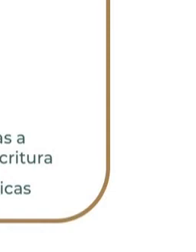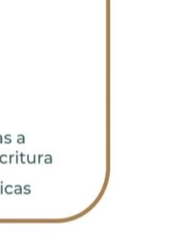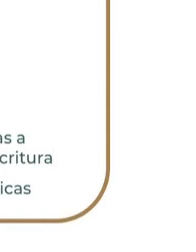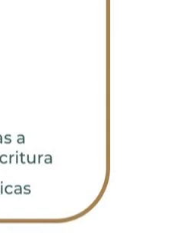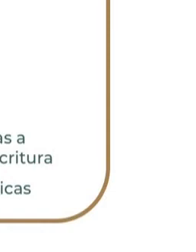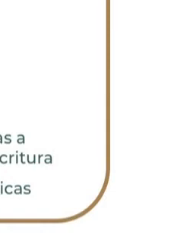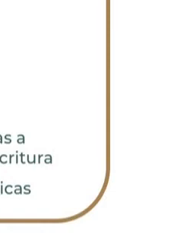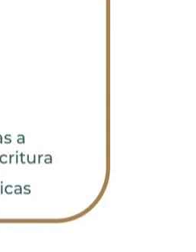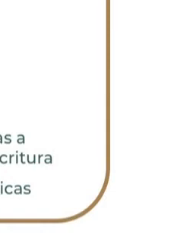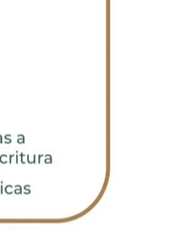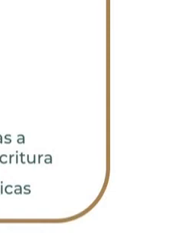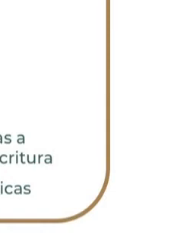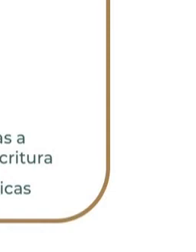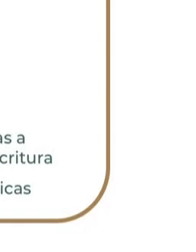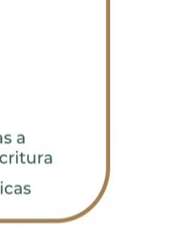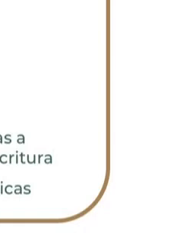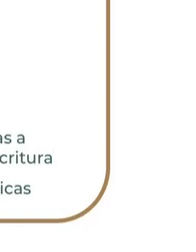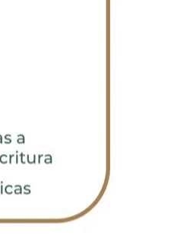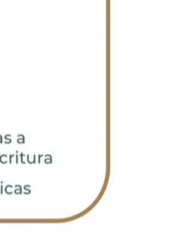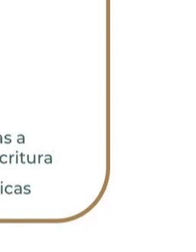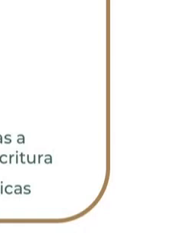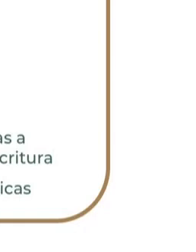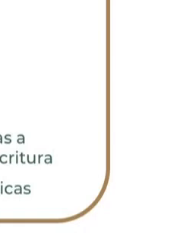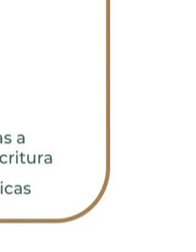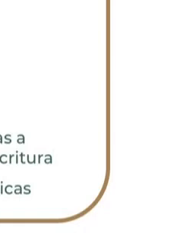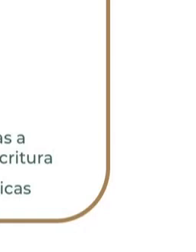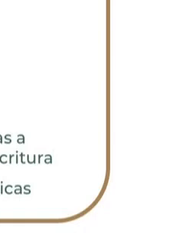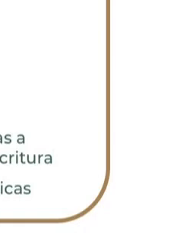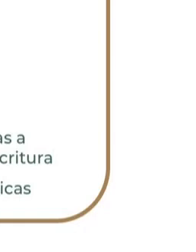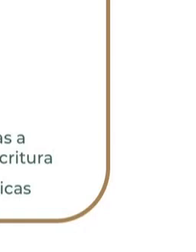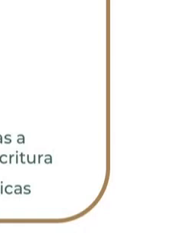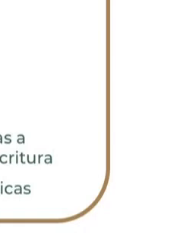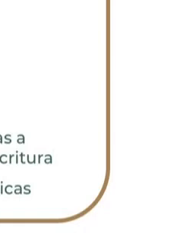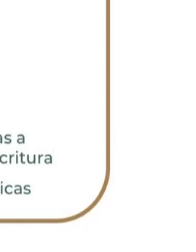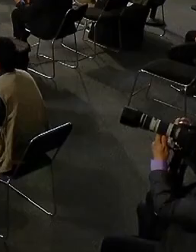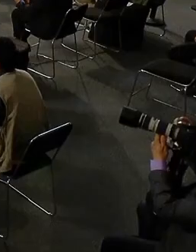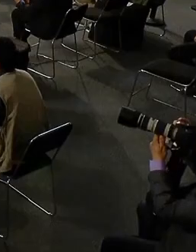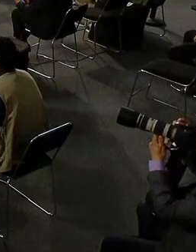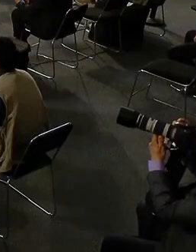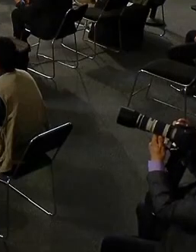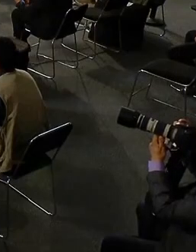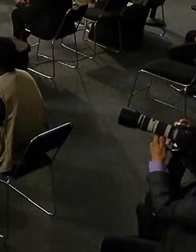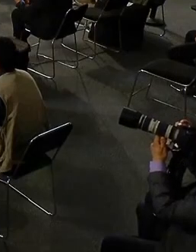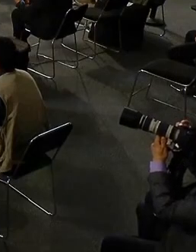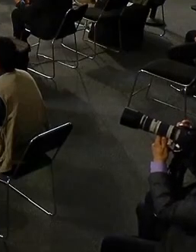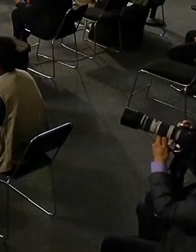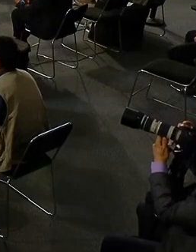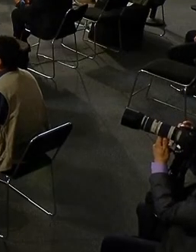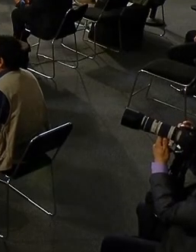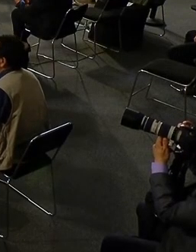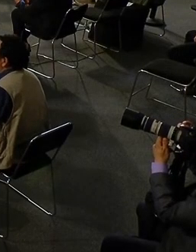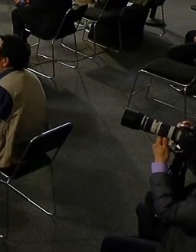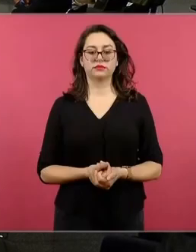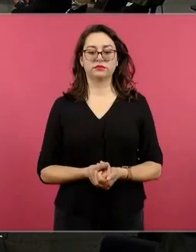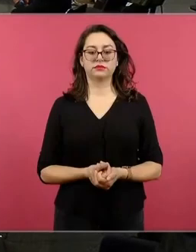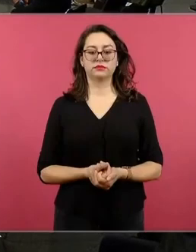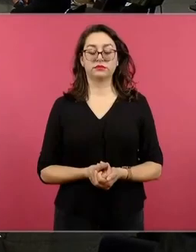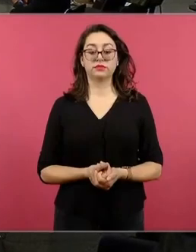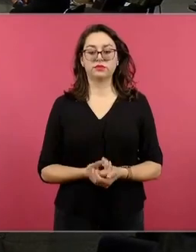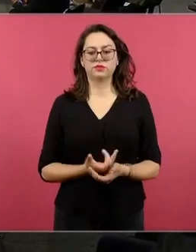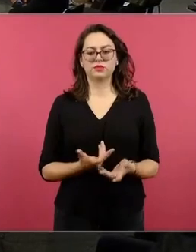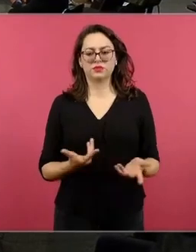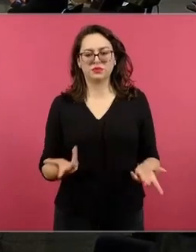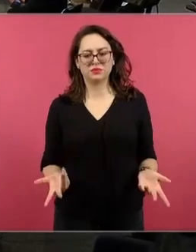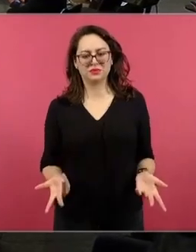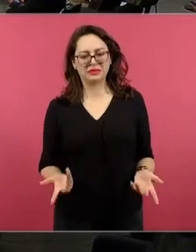haciendo ese ejercicio que constantemente hacemos con los estudiantes. Y los ejes articuladores que son estos, me van a decir, oiga maestra Nora, pero